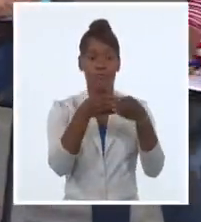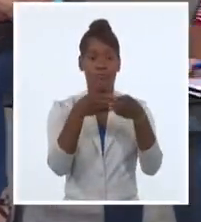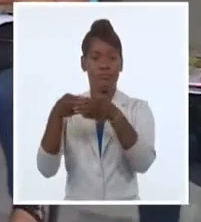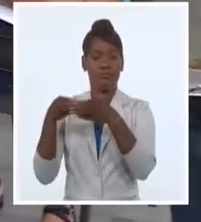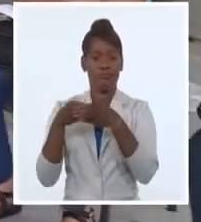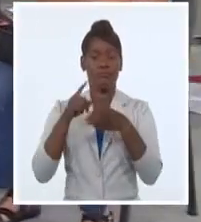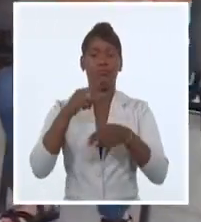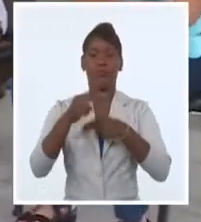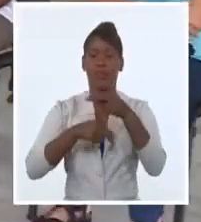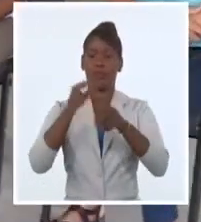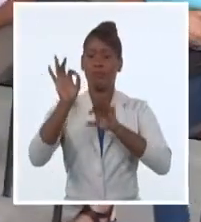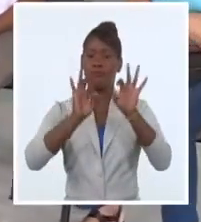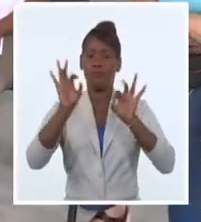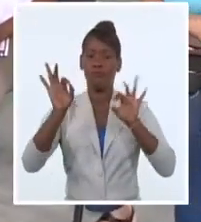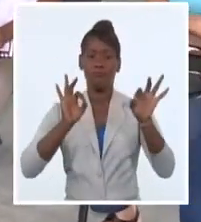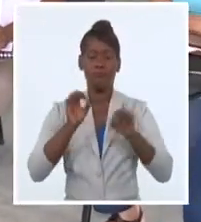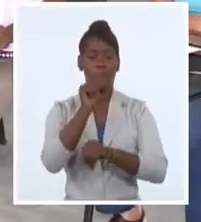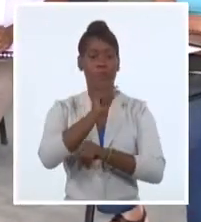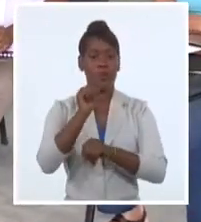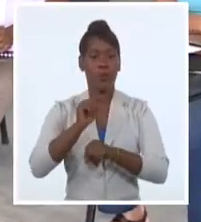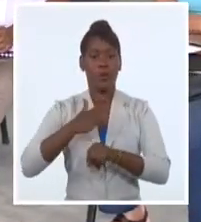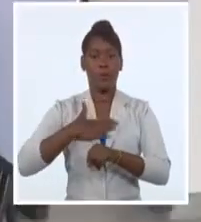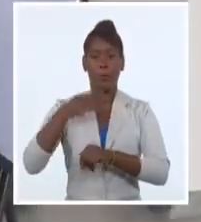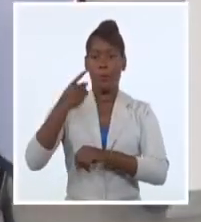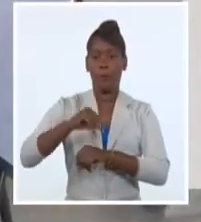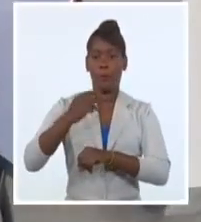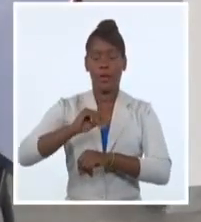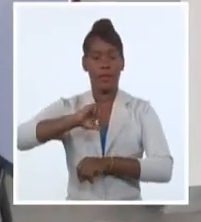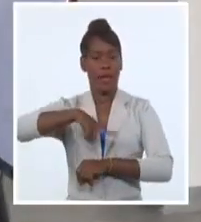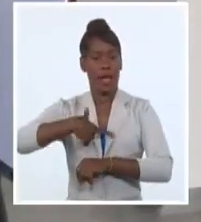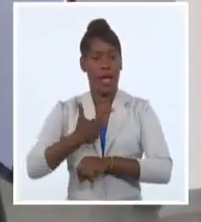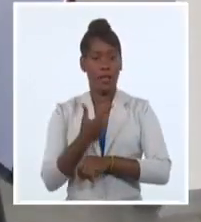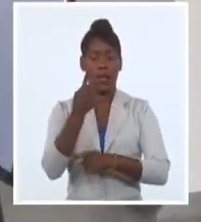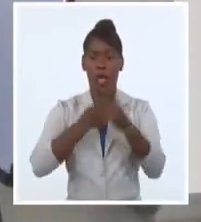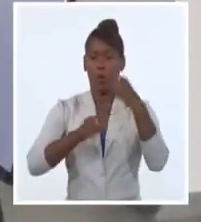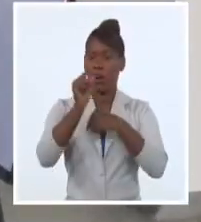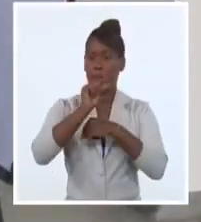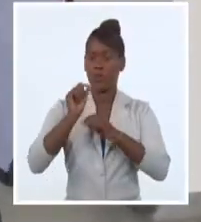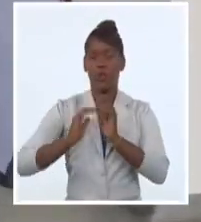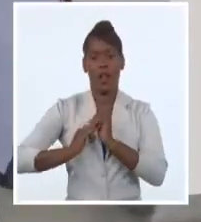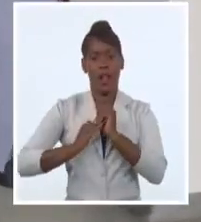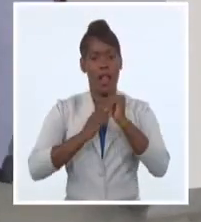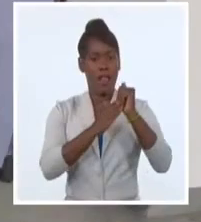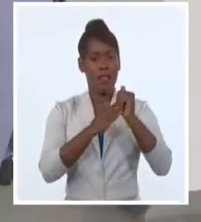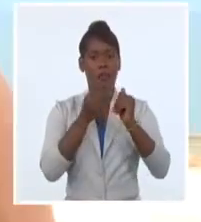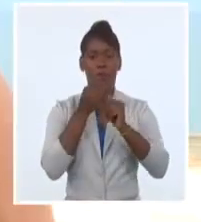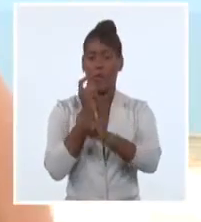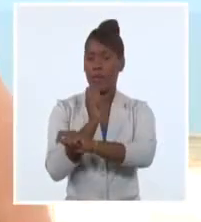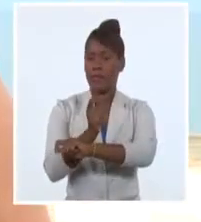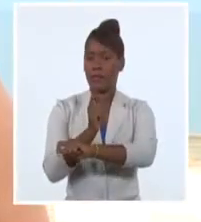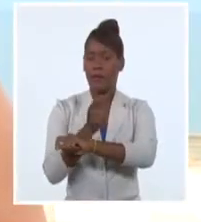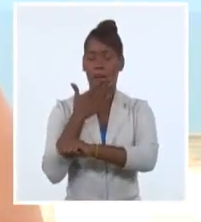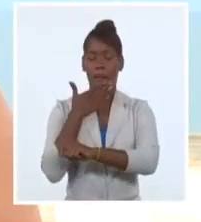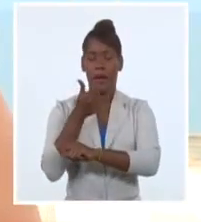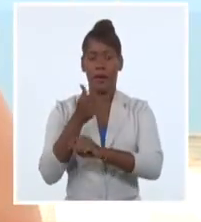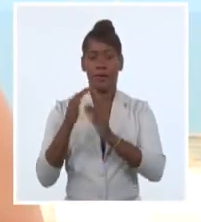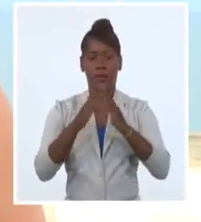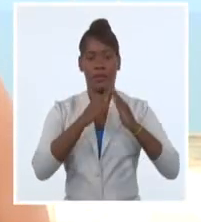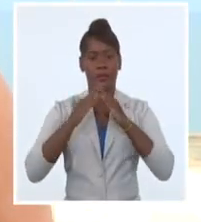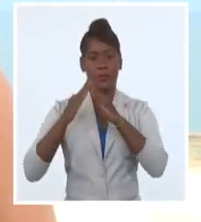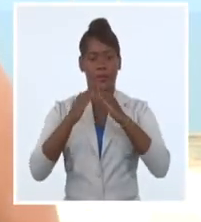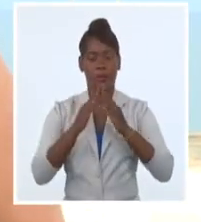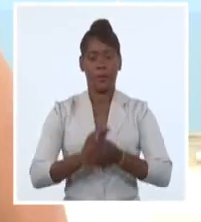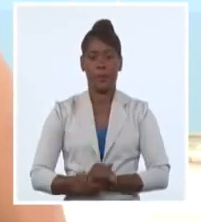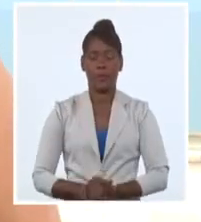popular con la práctica que traen de sus desempeños como líderes de organizaciones ligadas a las comunidades. Ver lo fundamental que